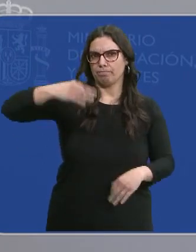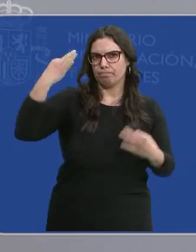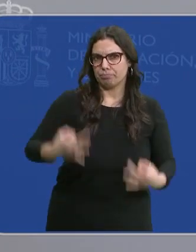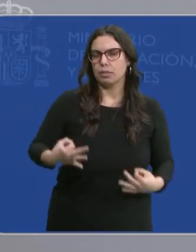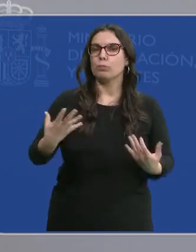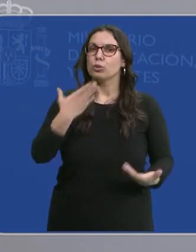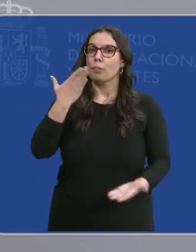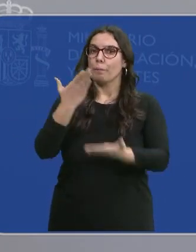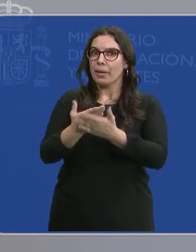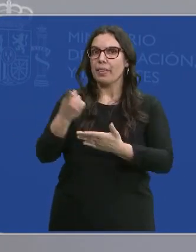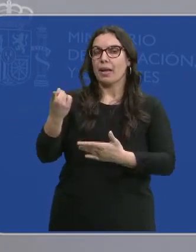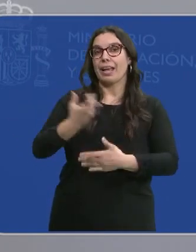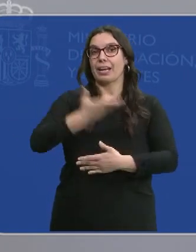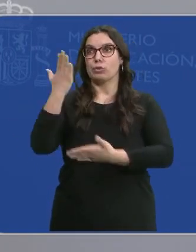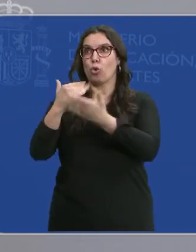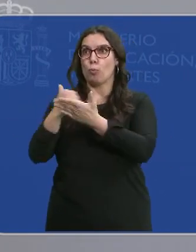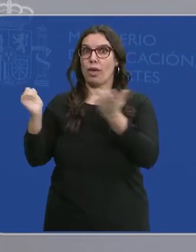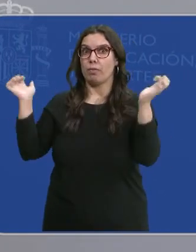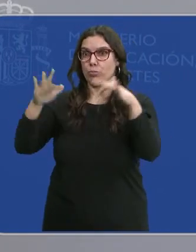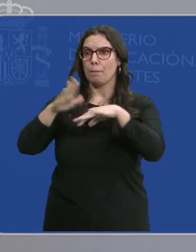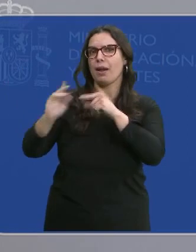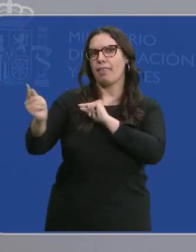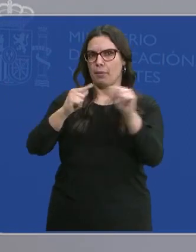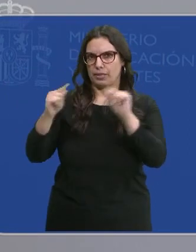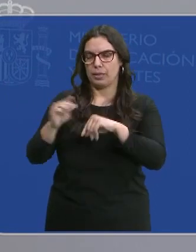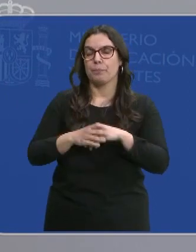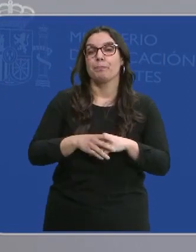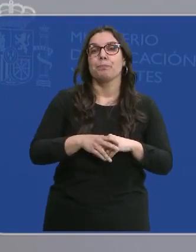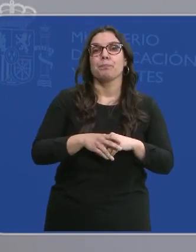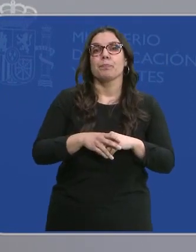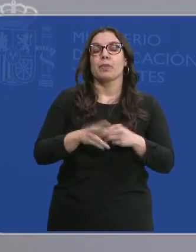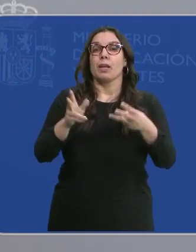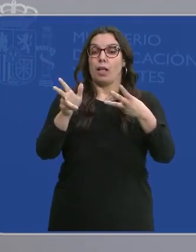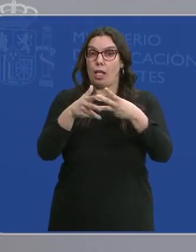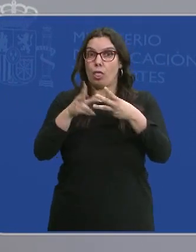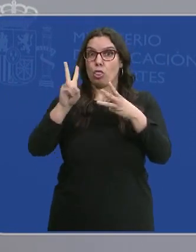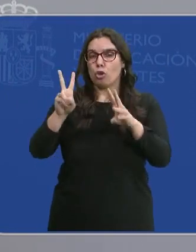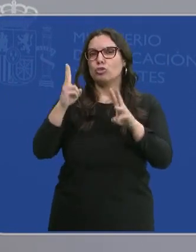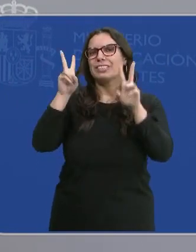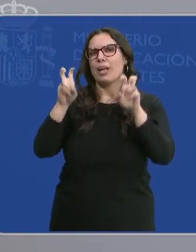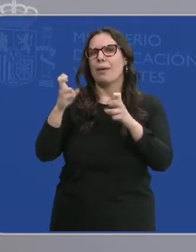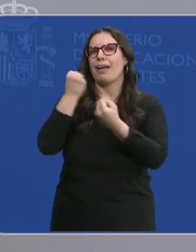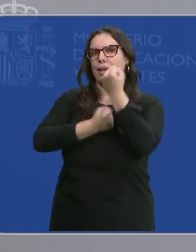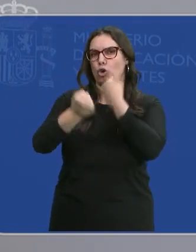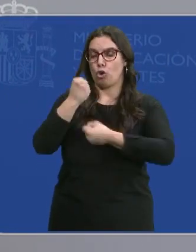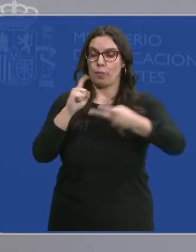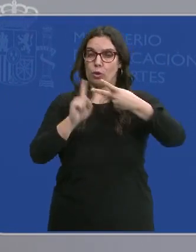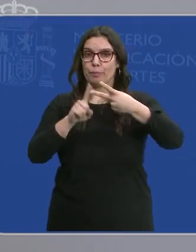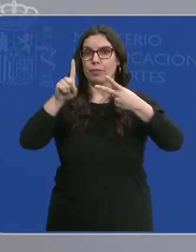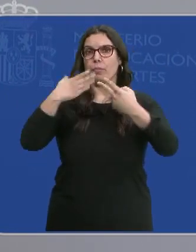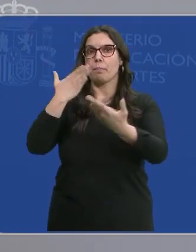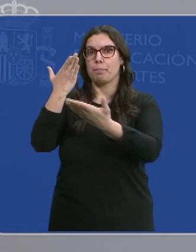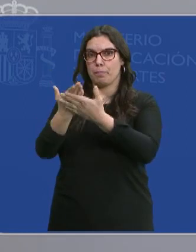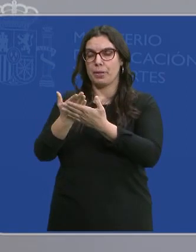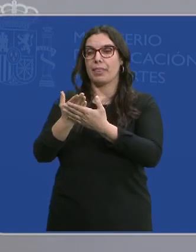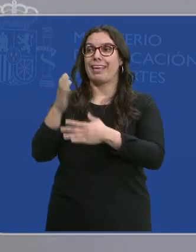que se aborde en una reunión con el resto de comunidades autónomas. En el capítulo de peticiones, dos de carácter económico. Por un lado, que el